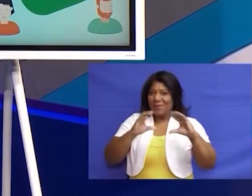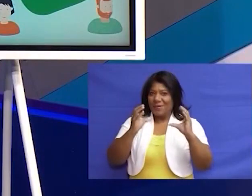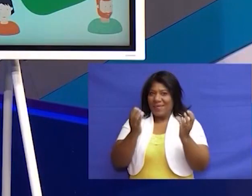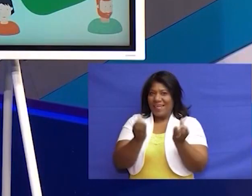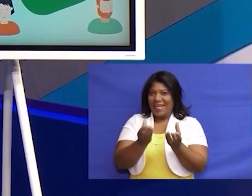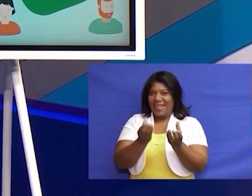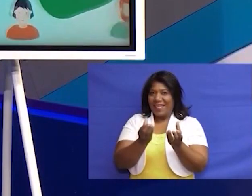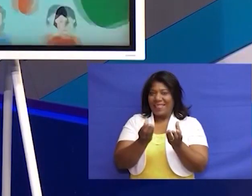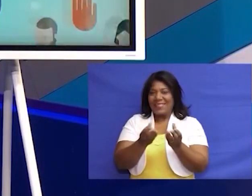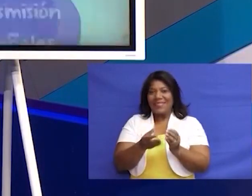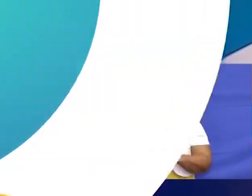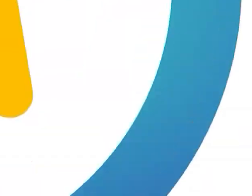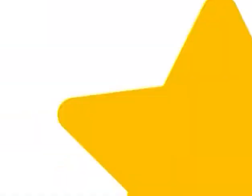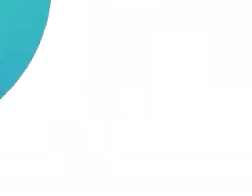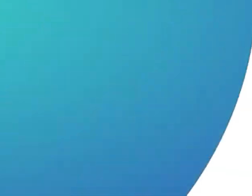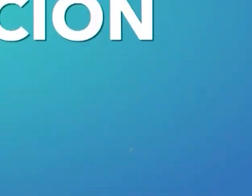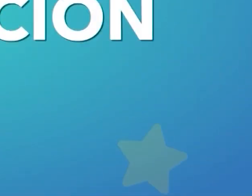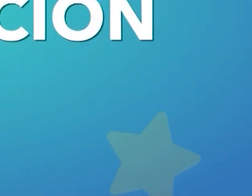aprende en casa a través de la televisión